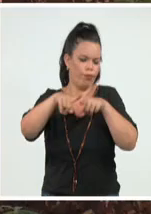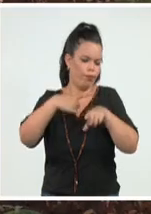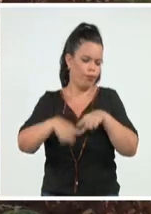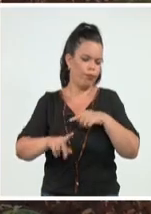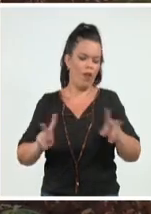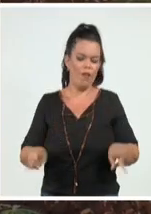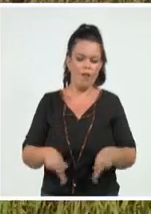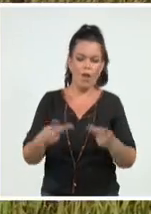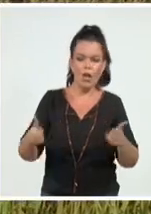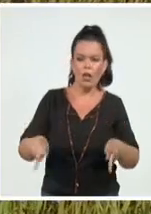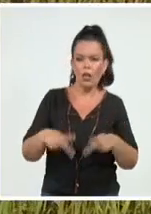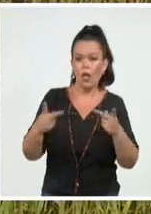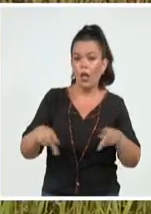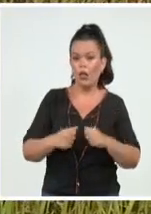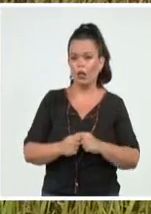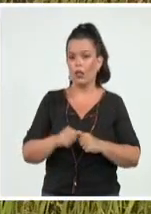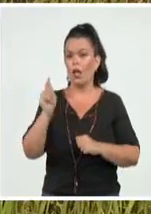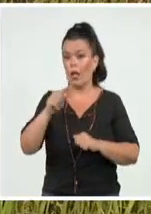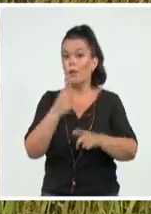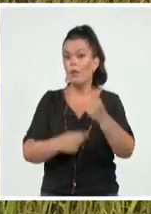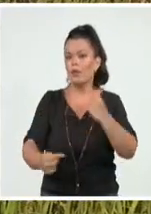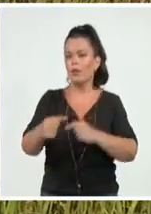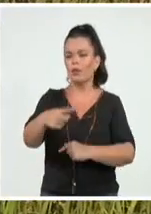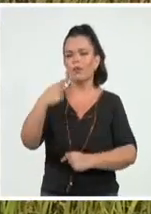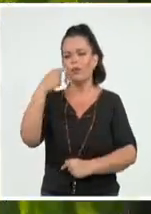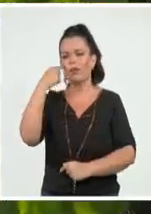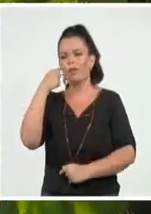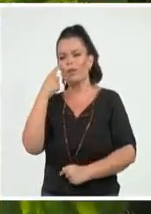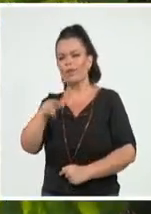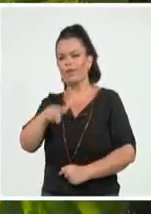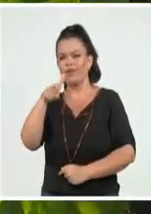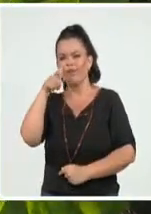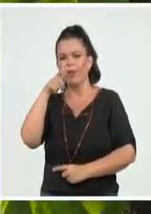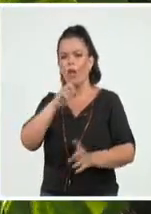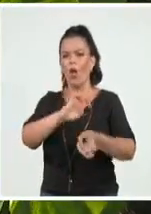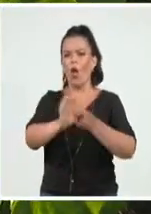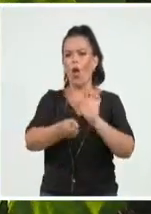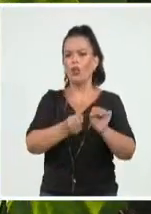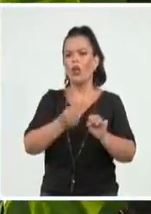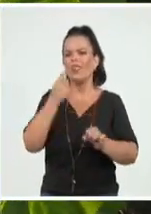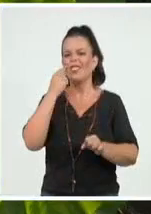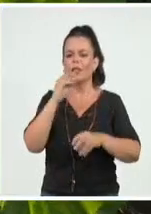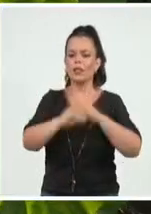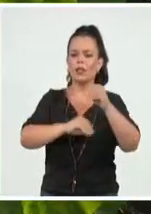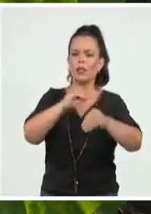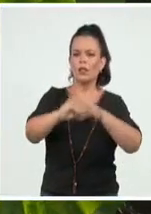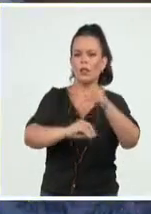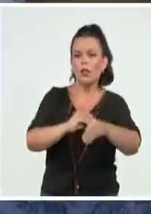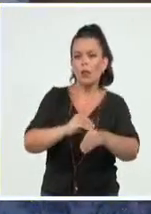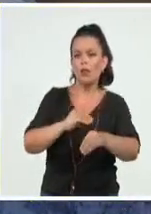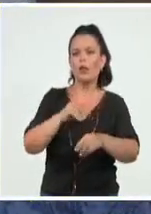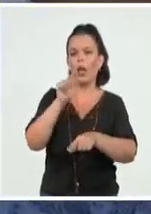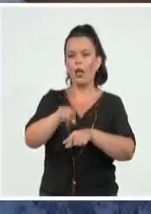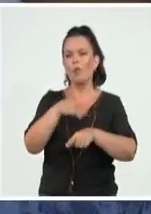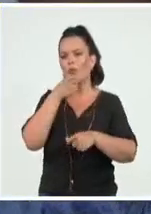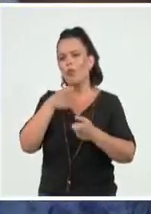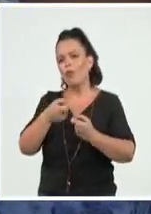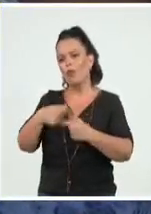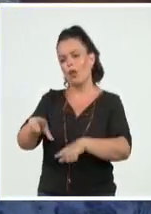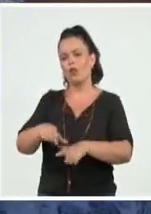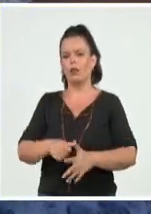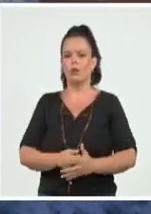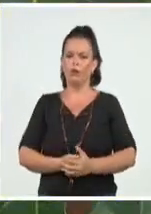sentido general del recorrido es que en Mayabeque hay comida sembrada y habrá comida para ofrecerle a la población. Aquí se está